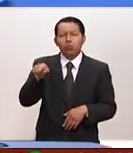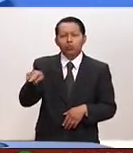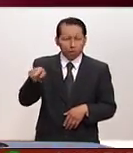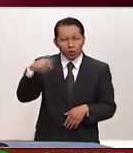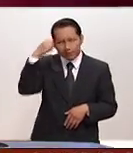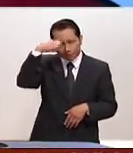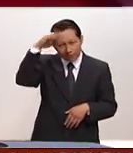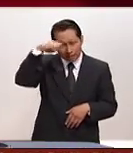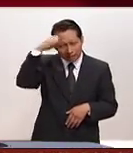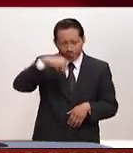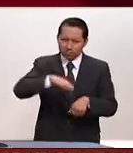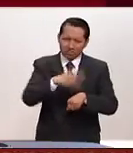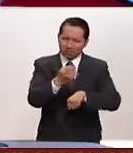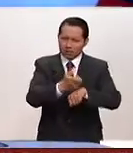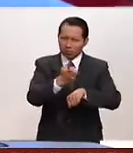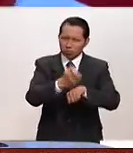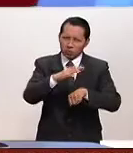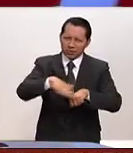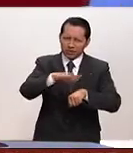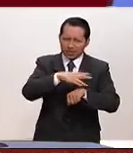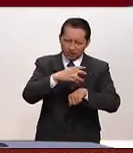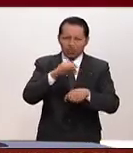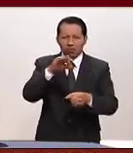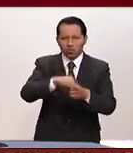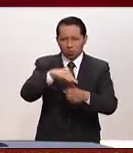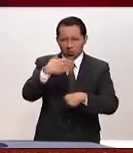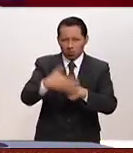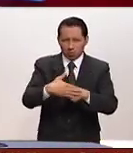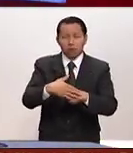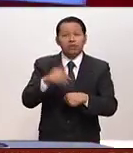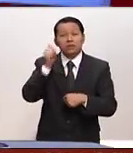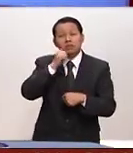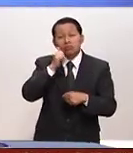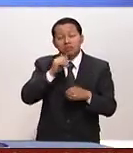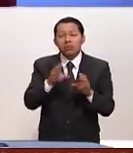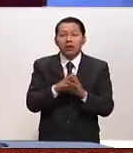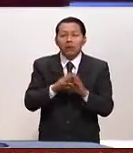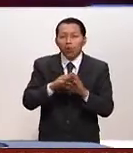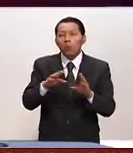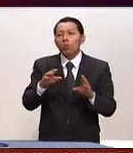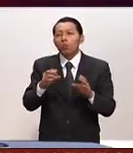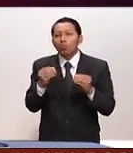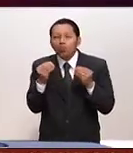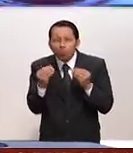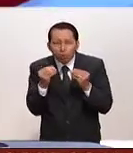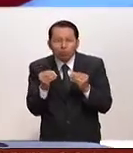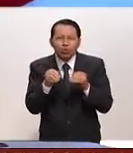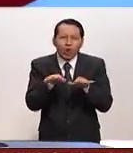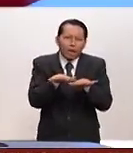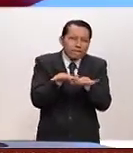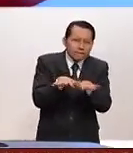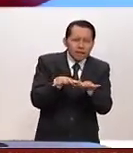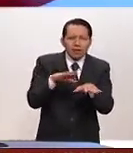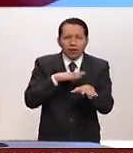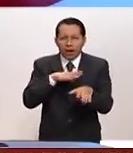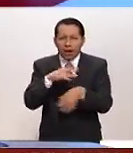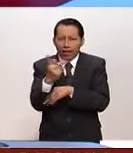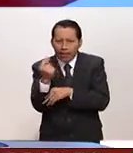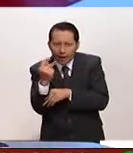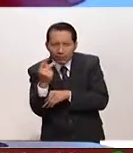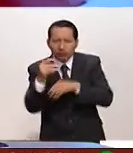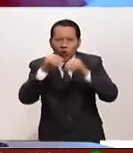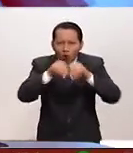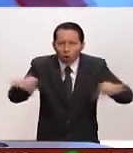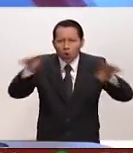electorales, sobre todo en Estados Unidos, son campañas muy mediáticas, mucho show, mucho espectáculo, muy seguidas a nivel,